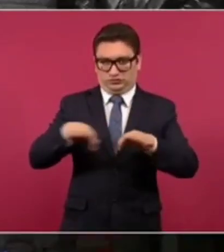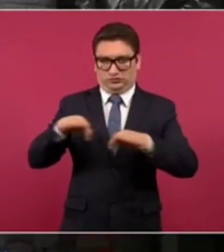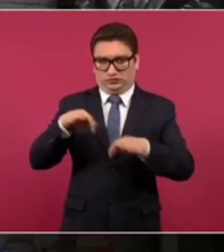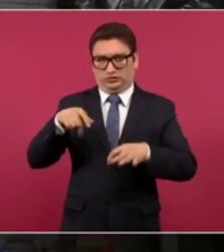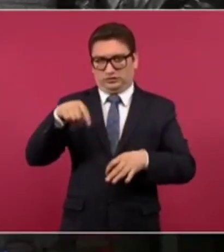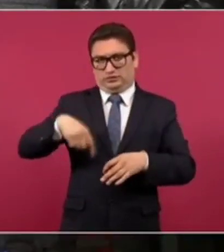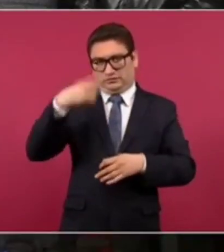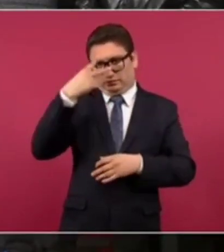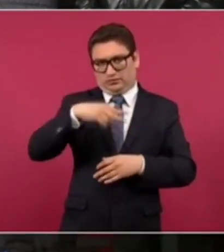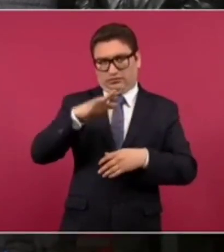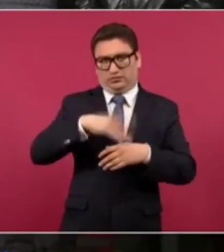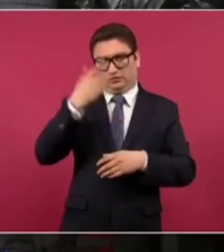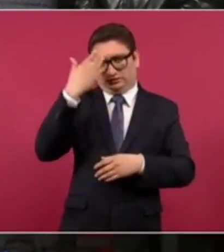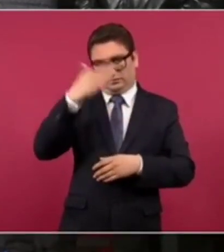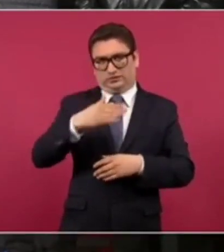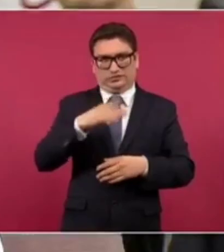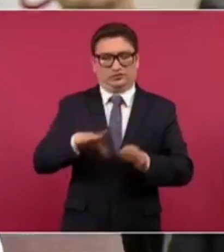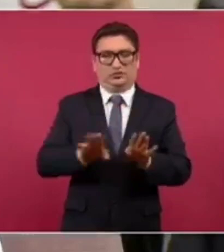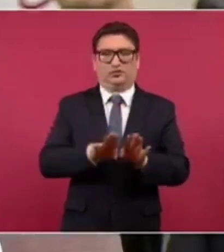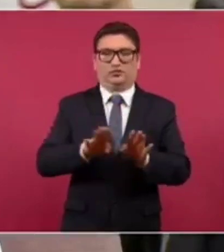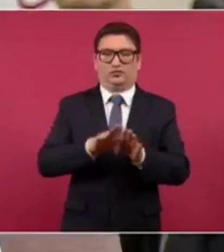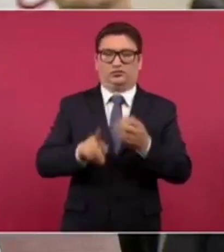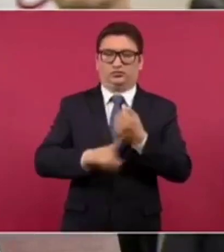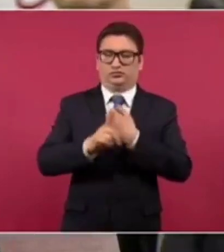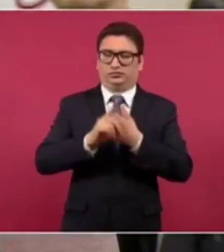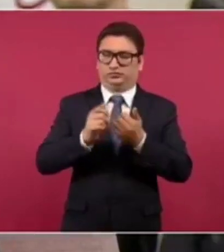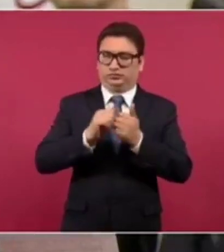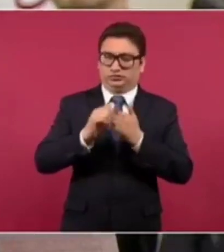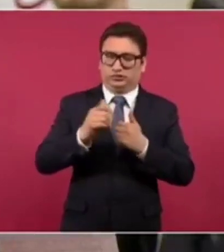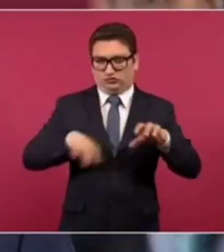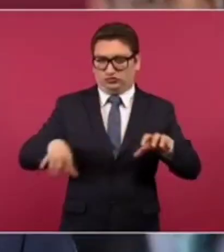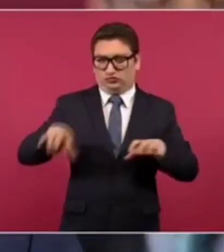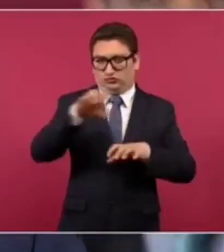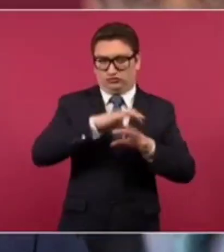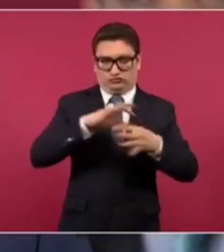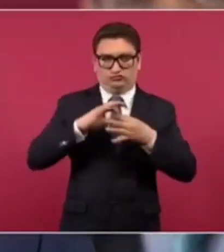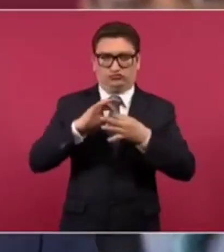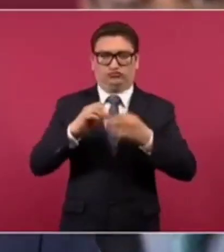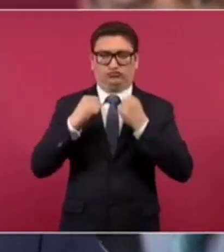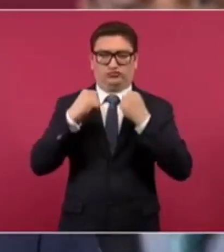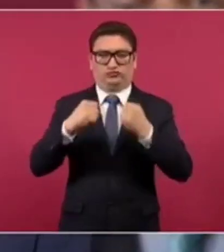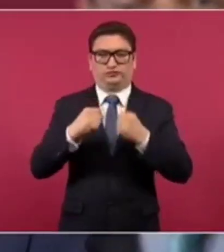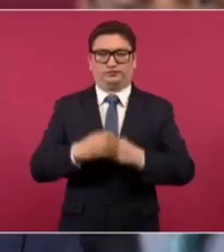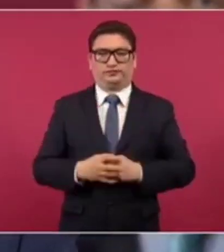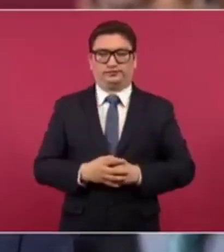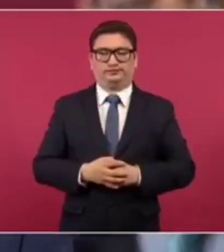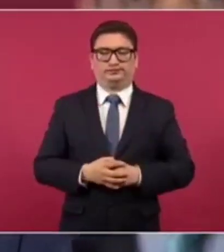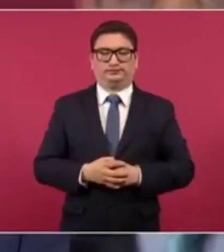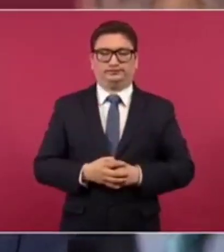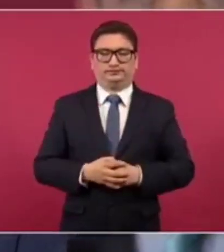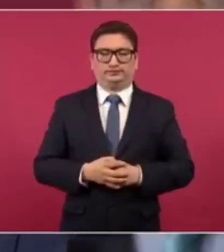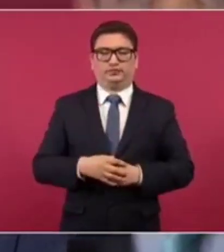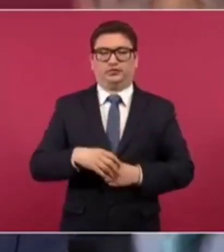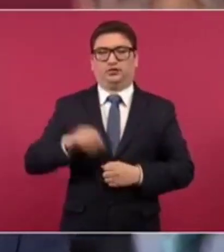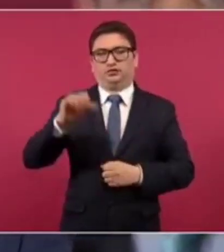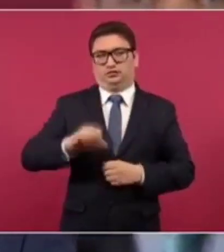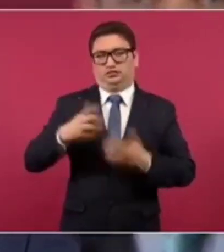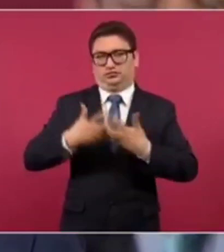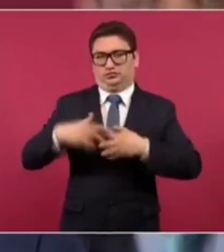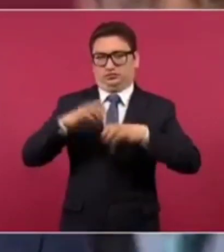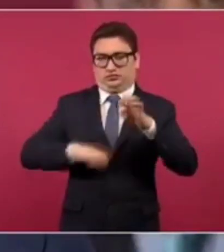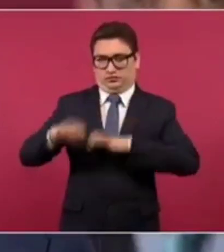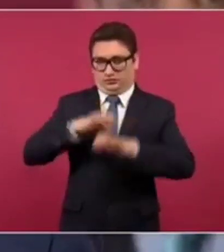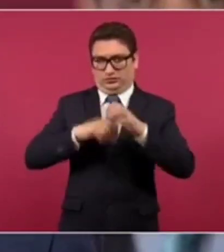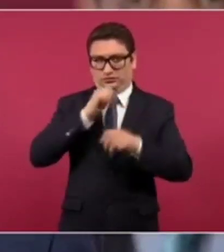rezagados contra todas nuestras contrapartes de todo el mundo. Y como consecuencia, hoy los empresarios también